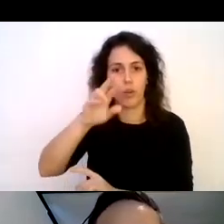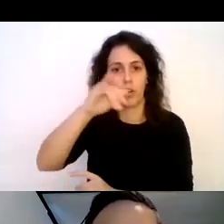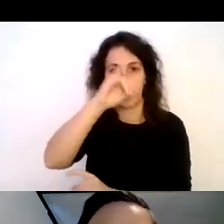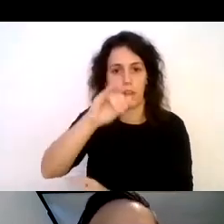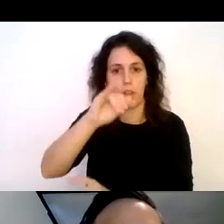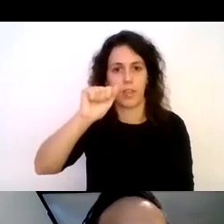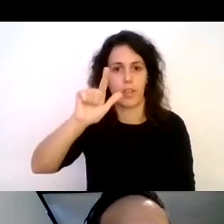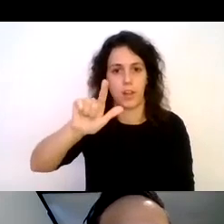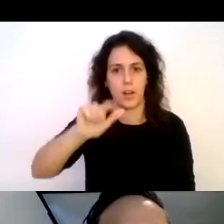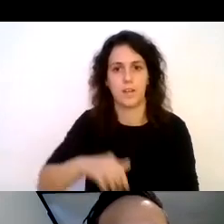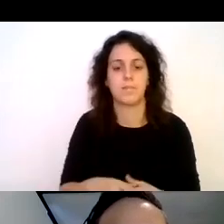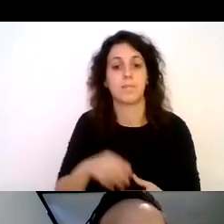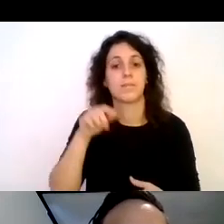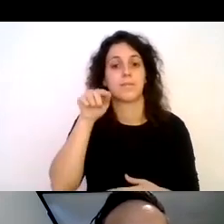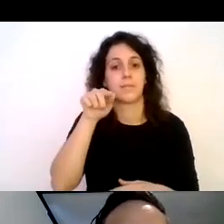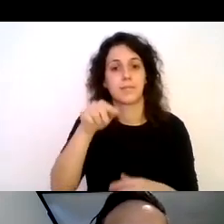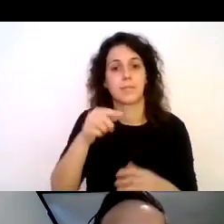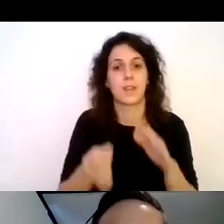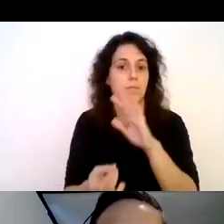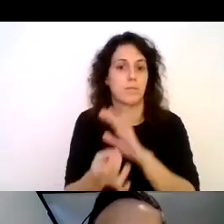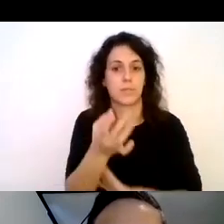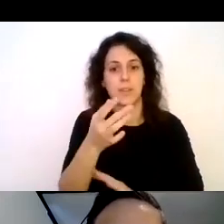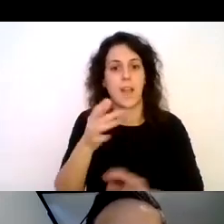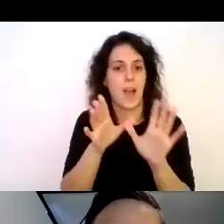Y es así como se desarrolla esta actividad.